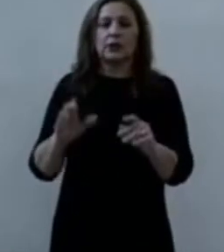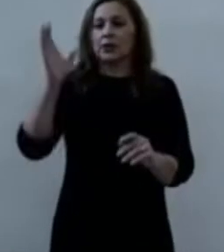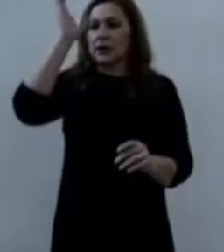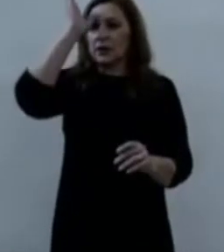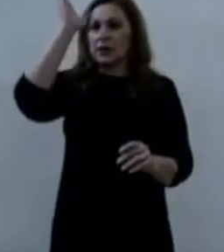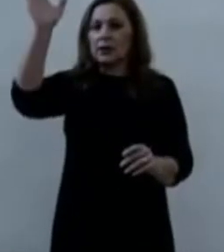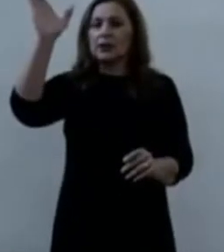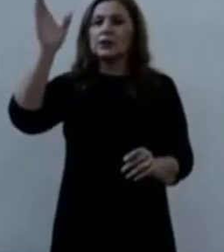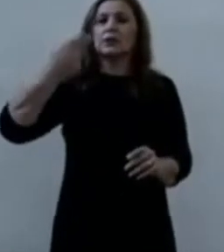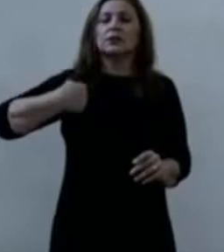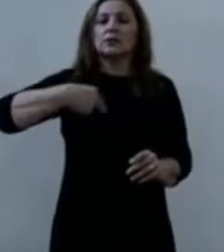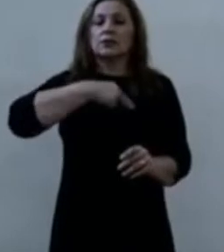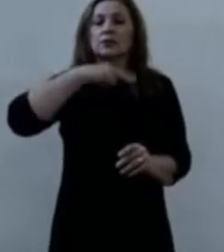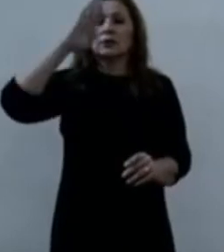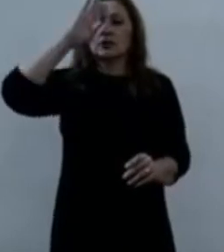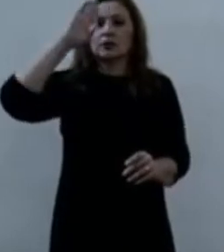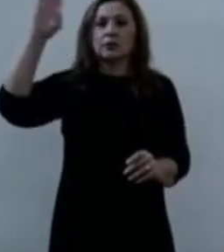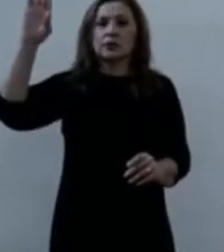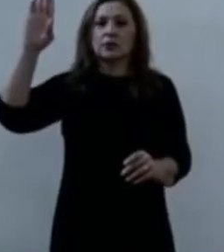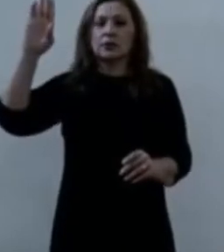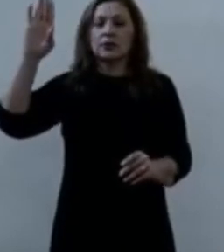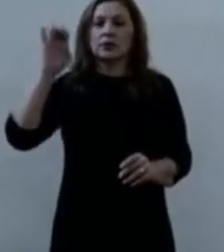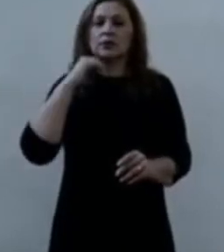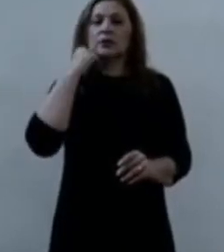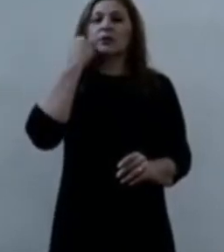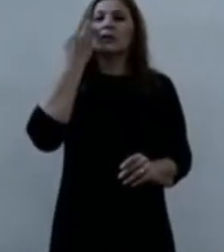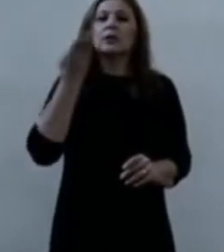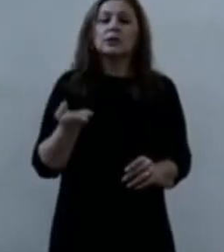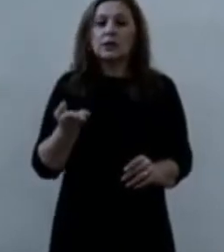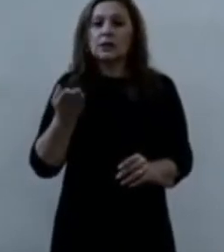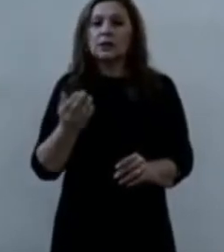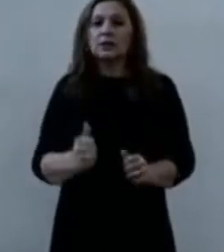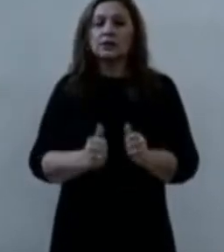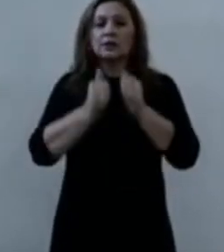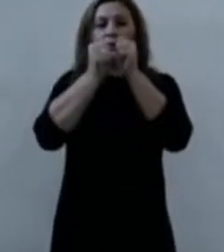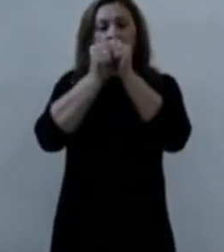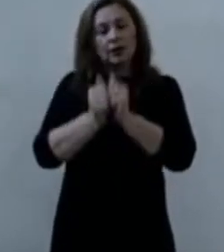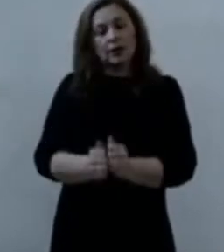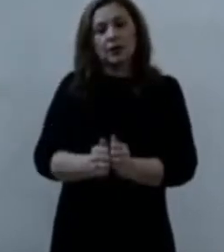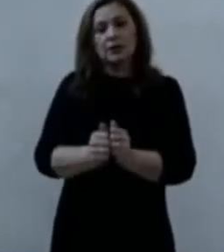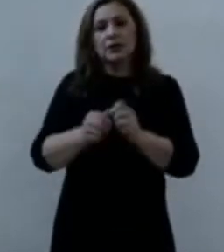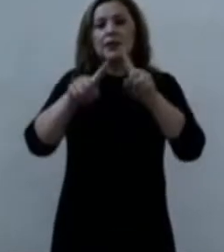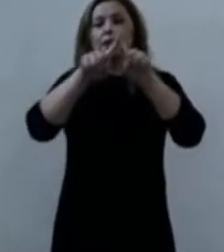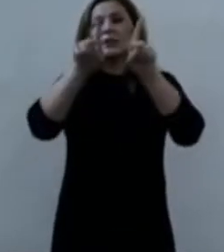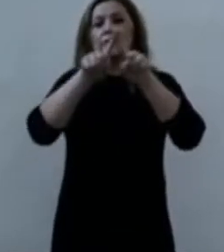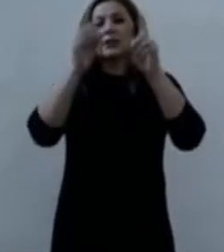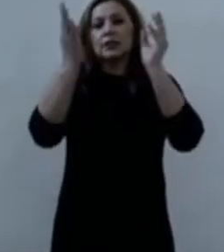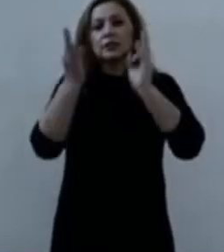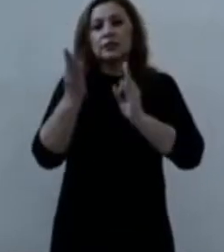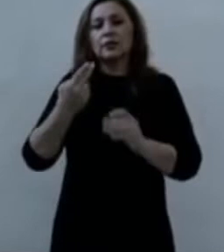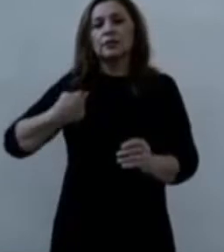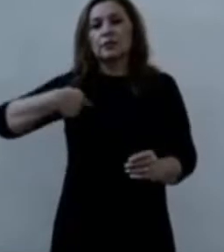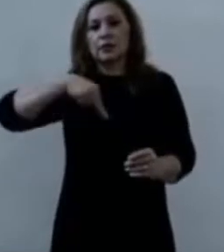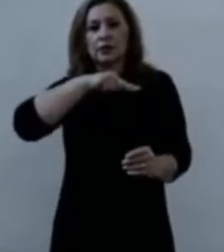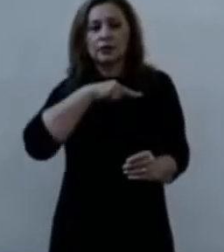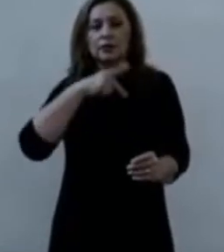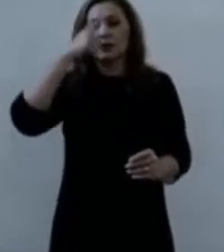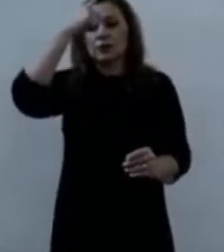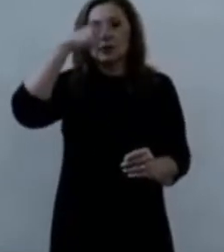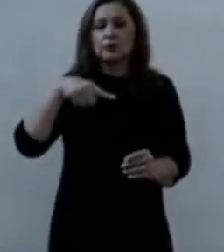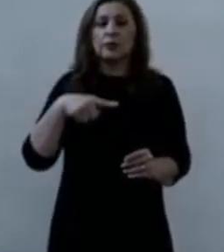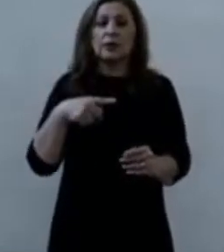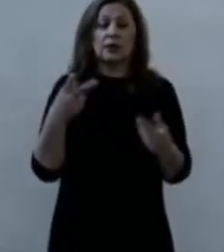Señor quiso estar y venir de otra manera para que la gente